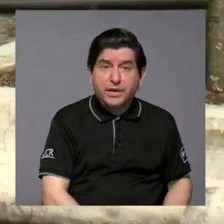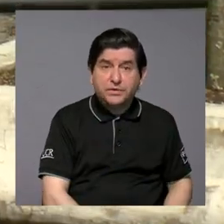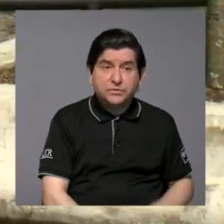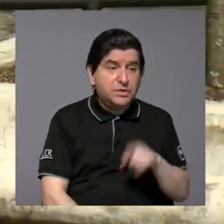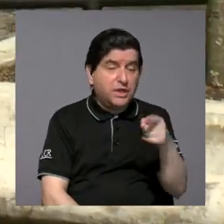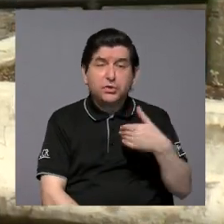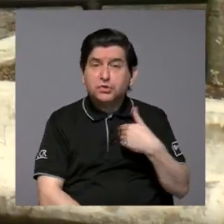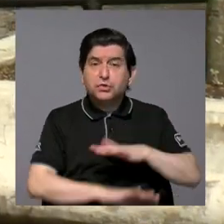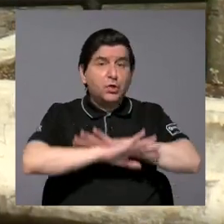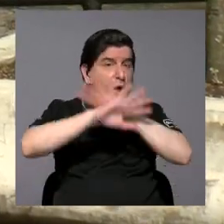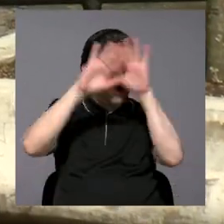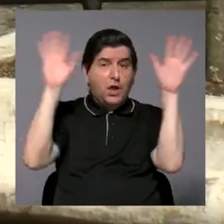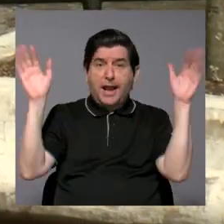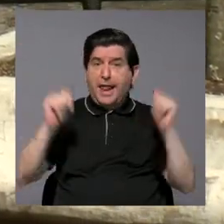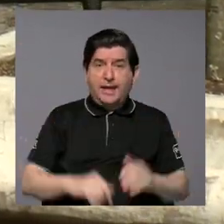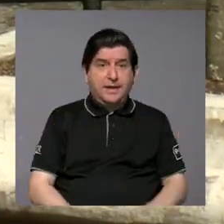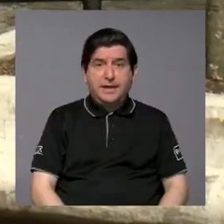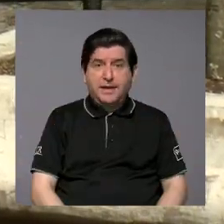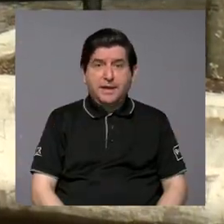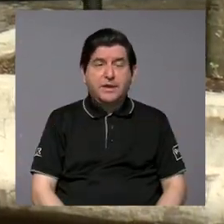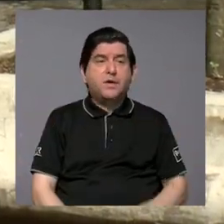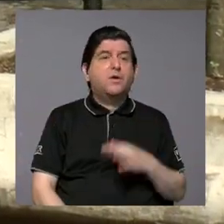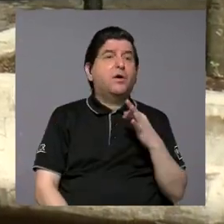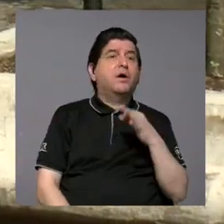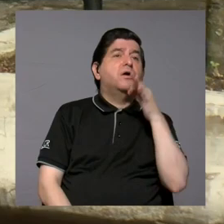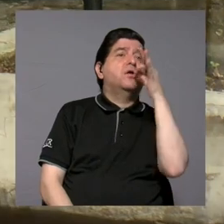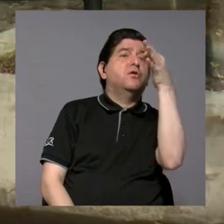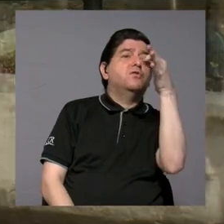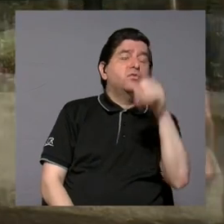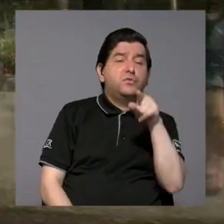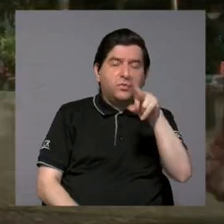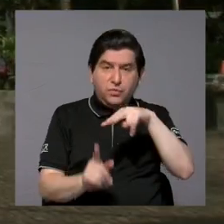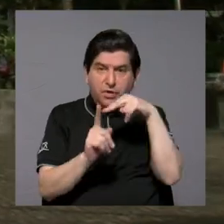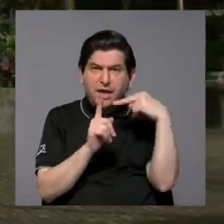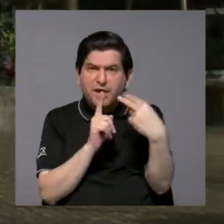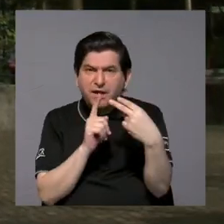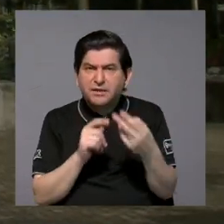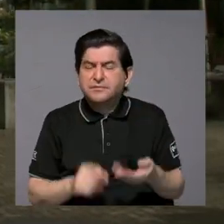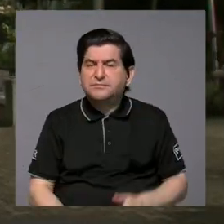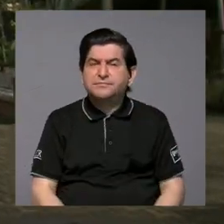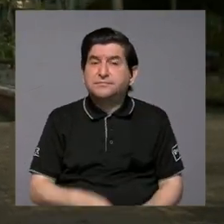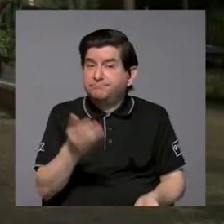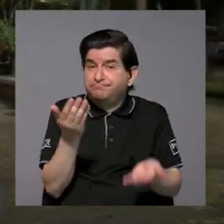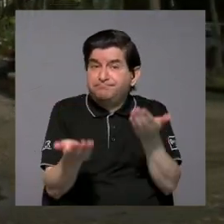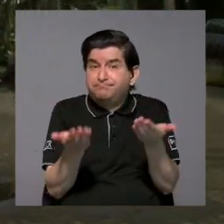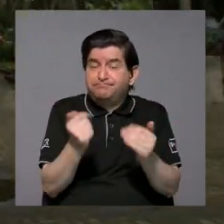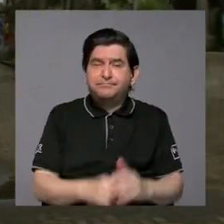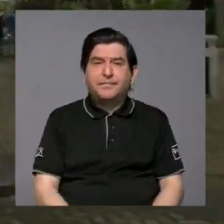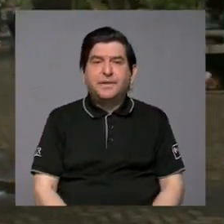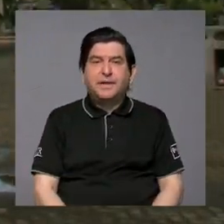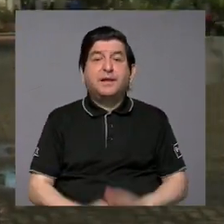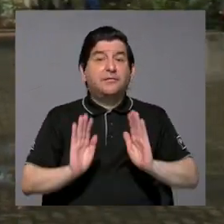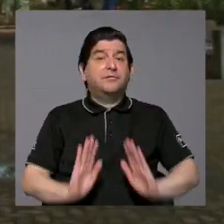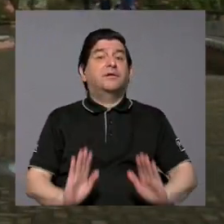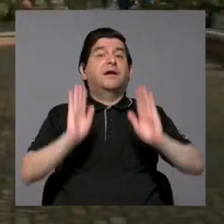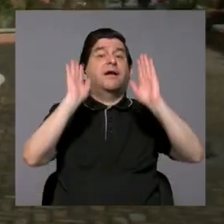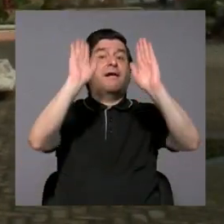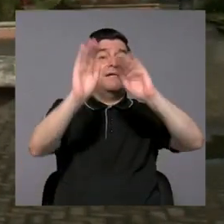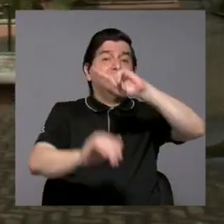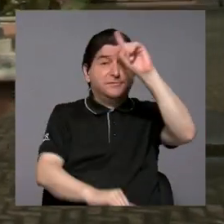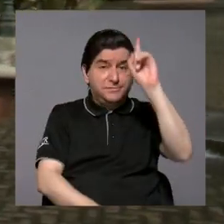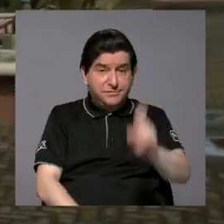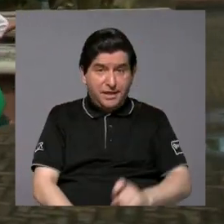no tiene claro cuál va a ser el norte desde ese punto de vista. Excelente pregunta.